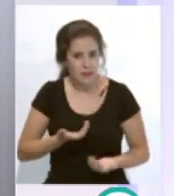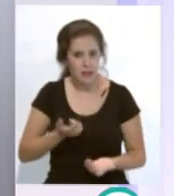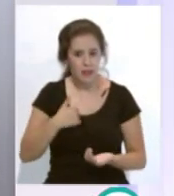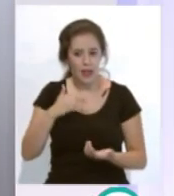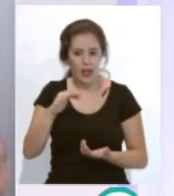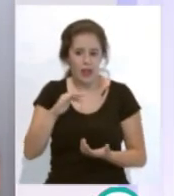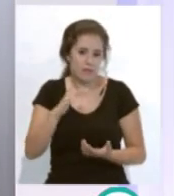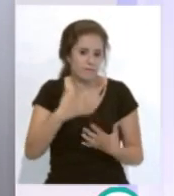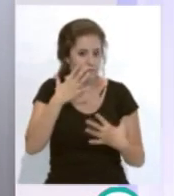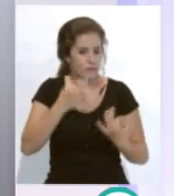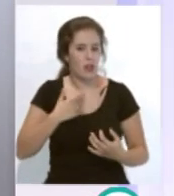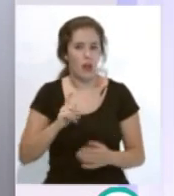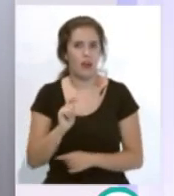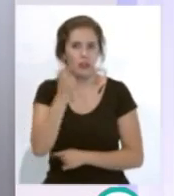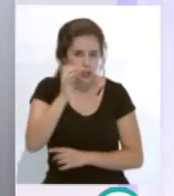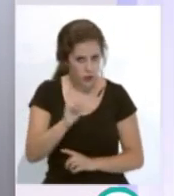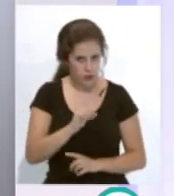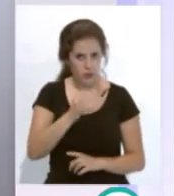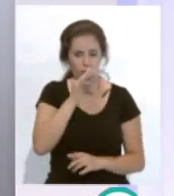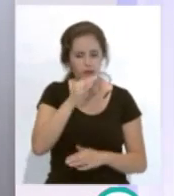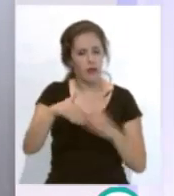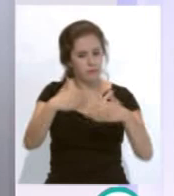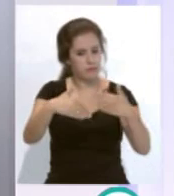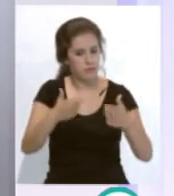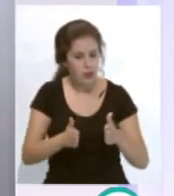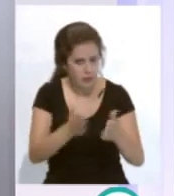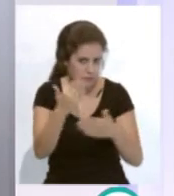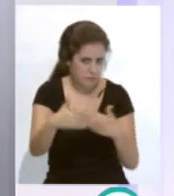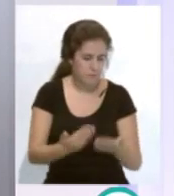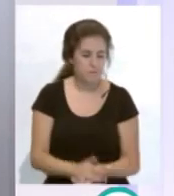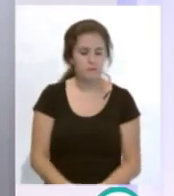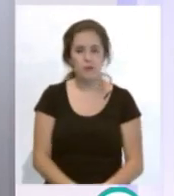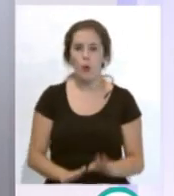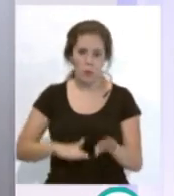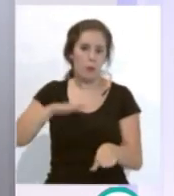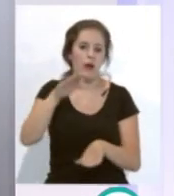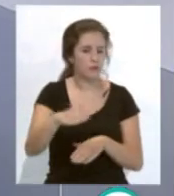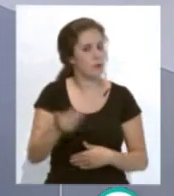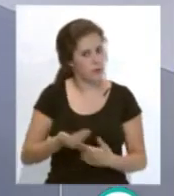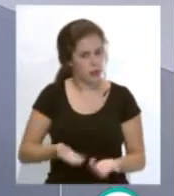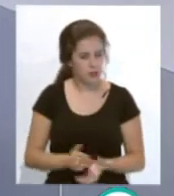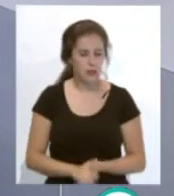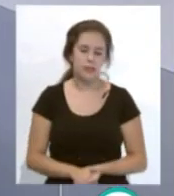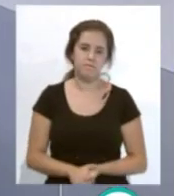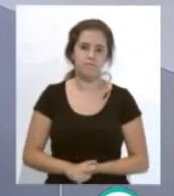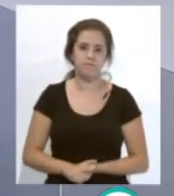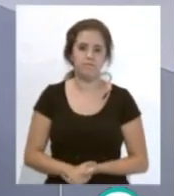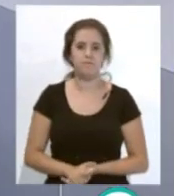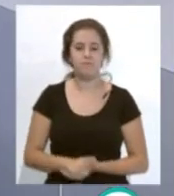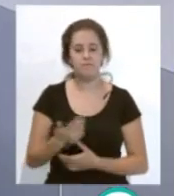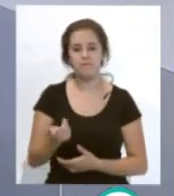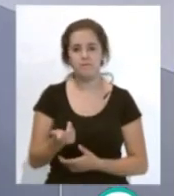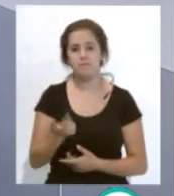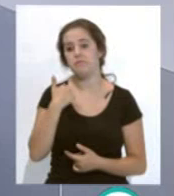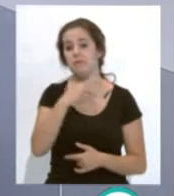niño se acomodase en ya ha llegado, no ha llegado, todavía te queda mucho. Pero bueno, ha dado un paso de gigante. Paso hacia la superélite. De